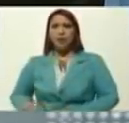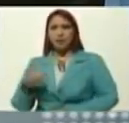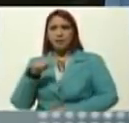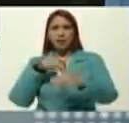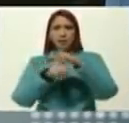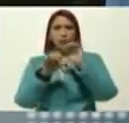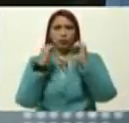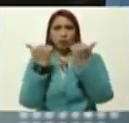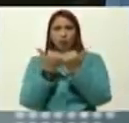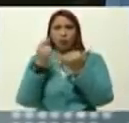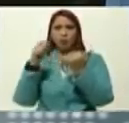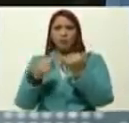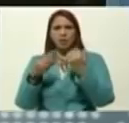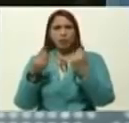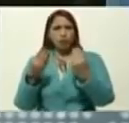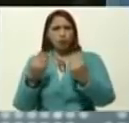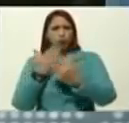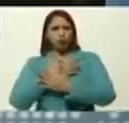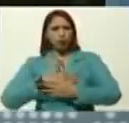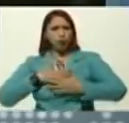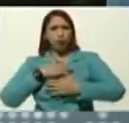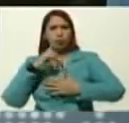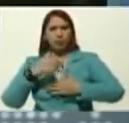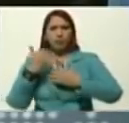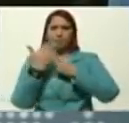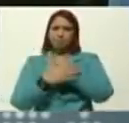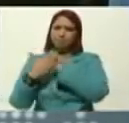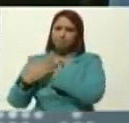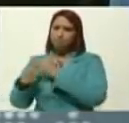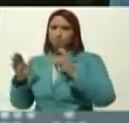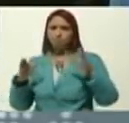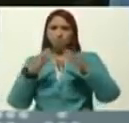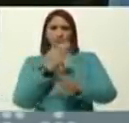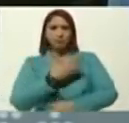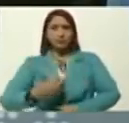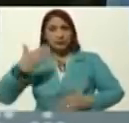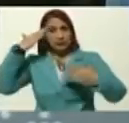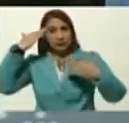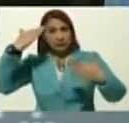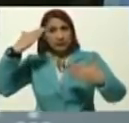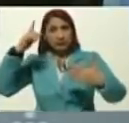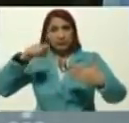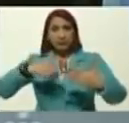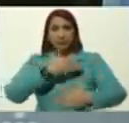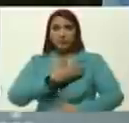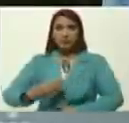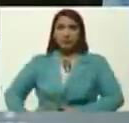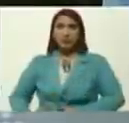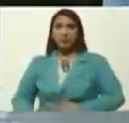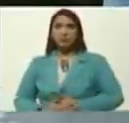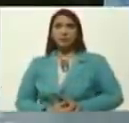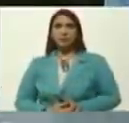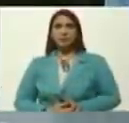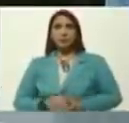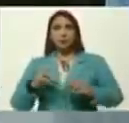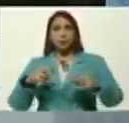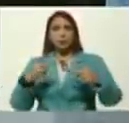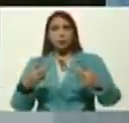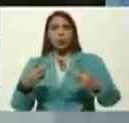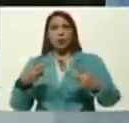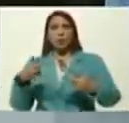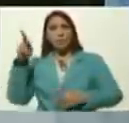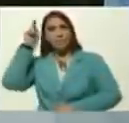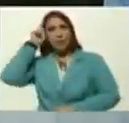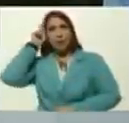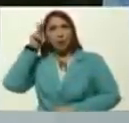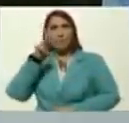con mucho afecto, reuniones con el presidente, saludamos al presidente nuevo del Perú, Pedro